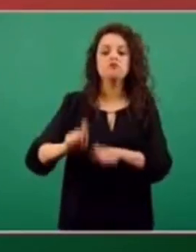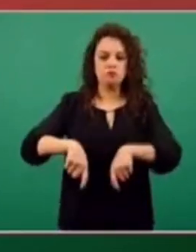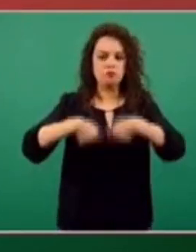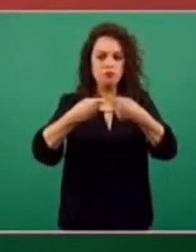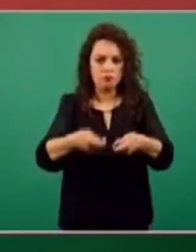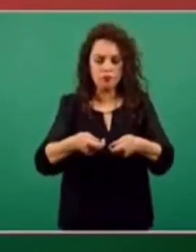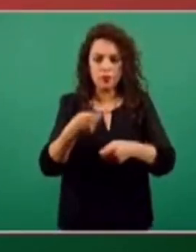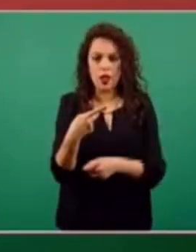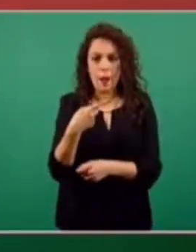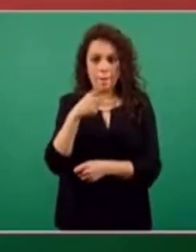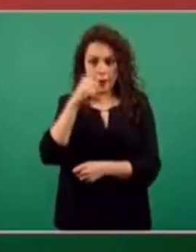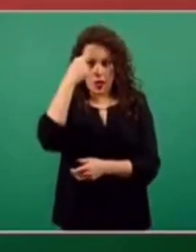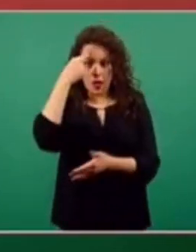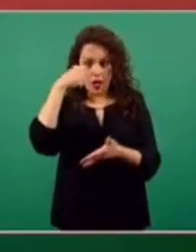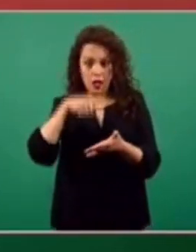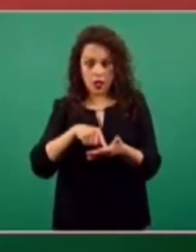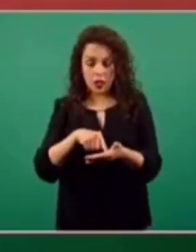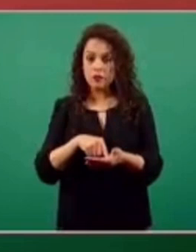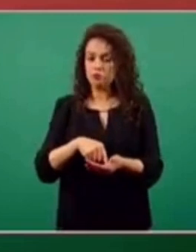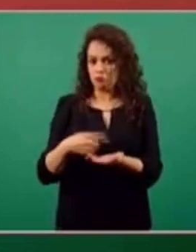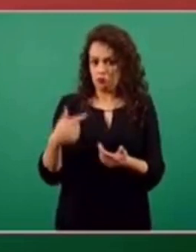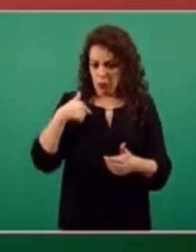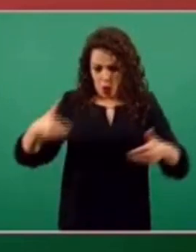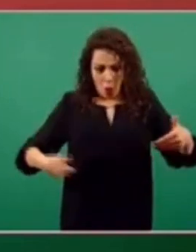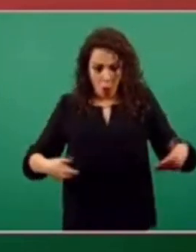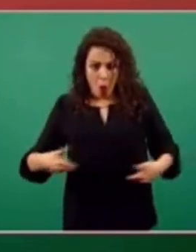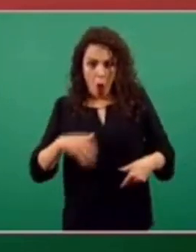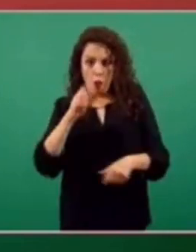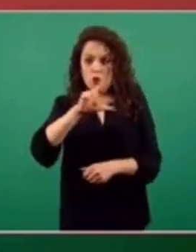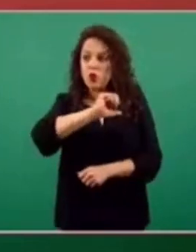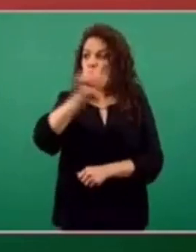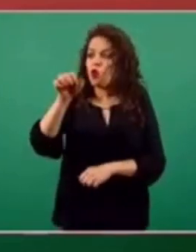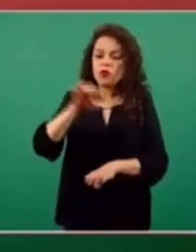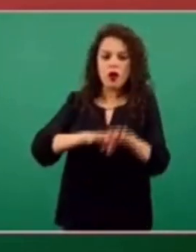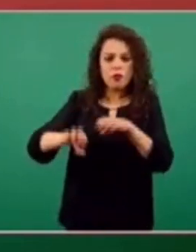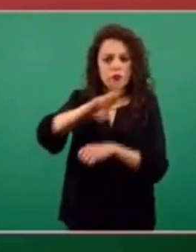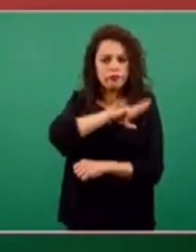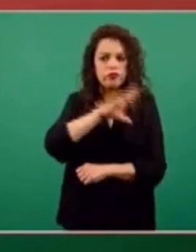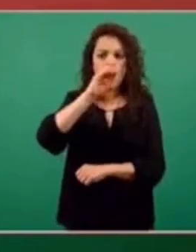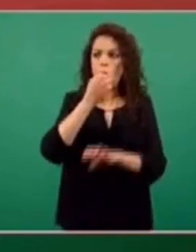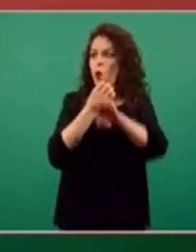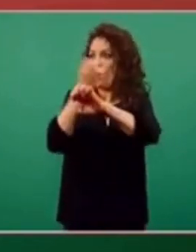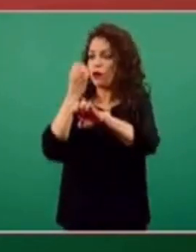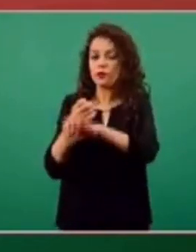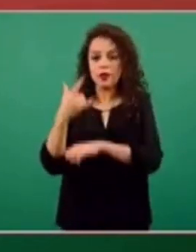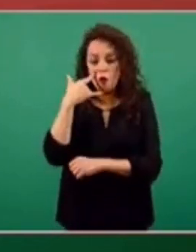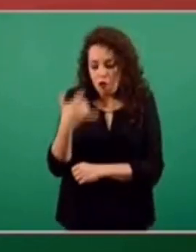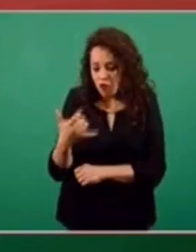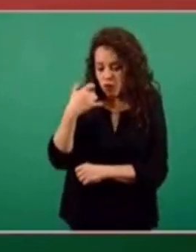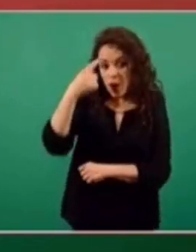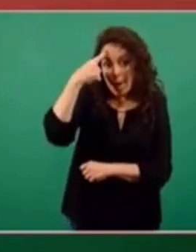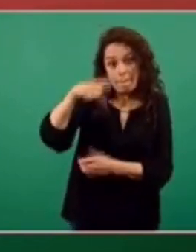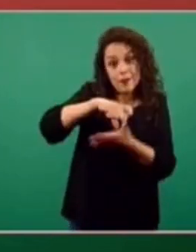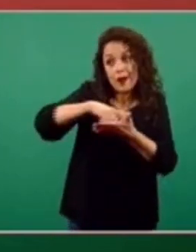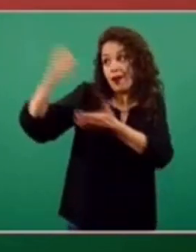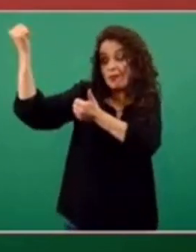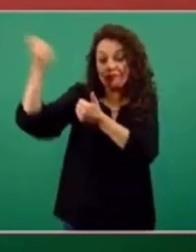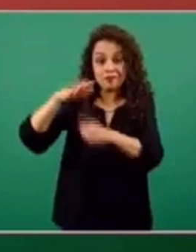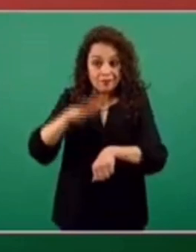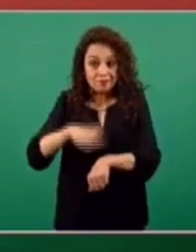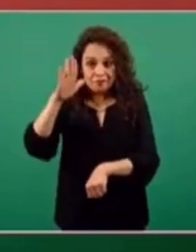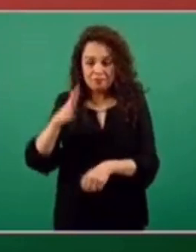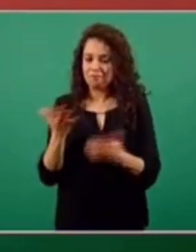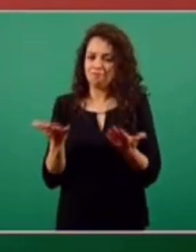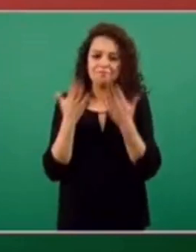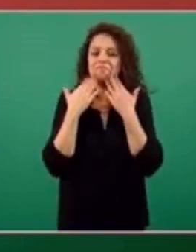absoluto que haya particulares o que haya gobiernos estatales que hagan un esfuerzo en ese sentido, siempre y cuando